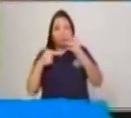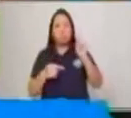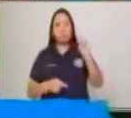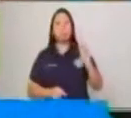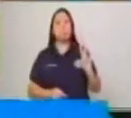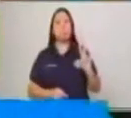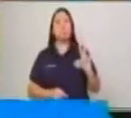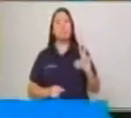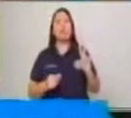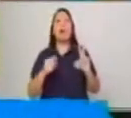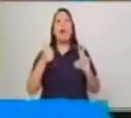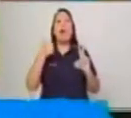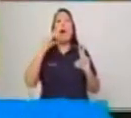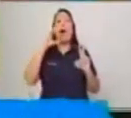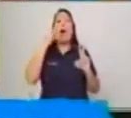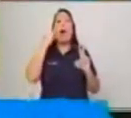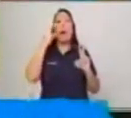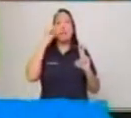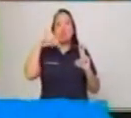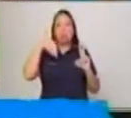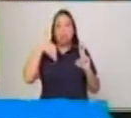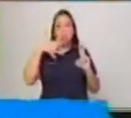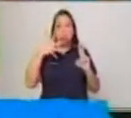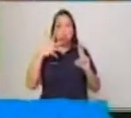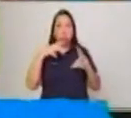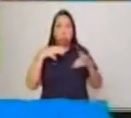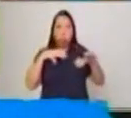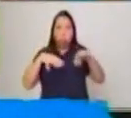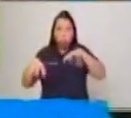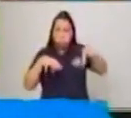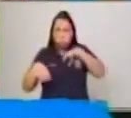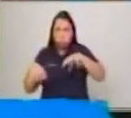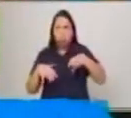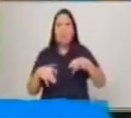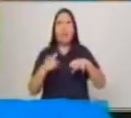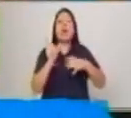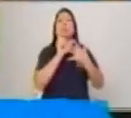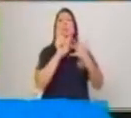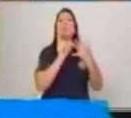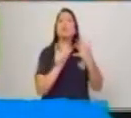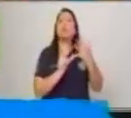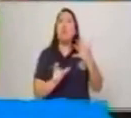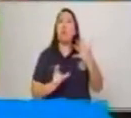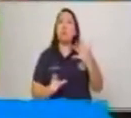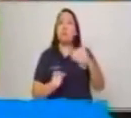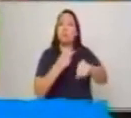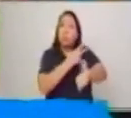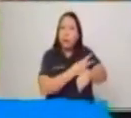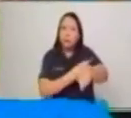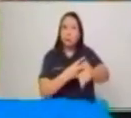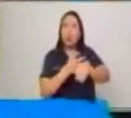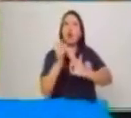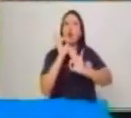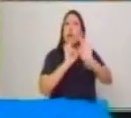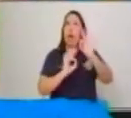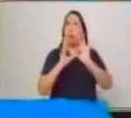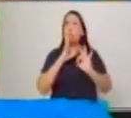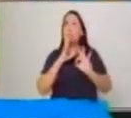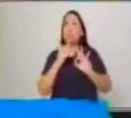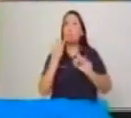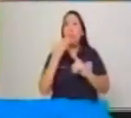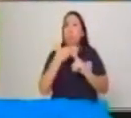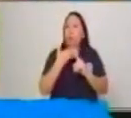¿Qué es la acción? Son las situaciones que suceden en la historia, que generalmente son algún problema que se tiene que resolver.